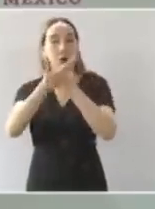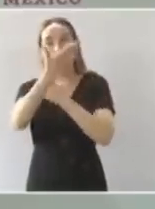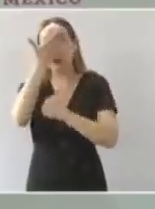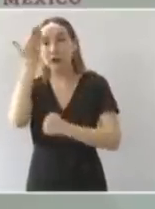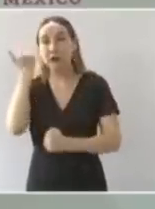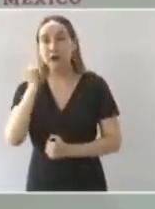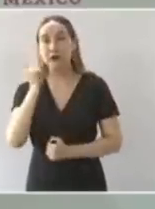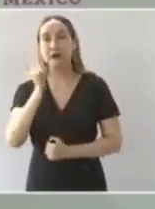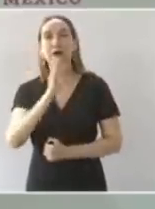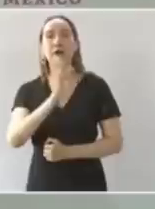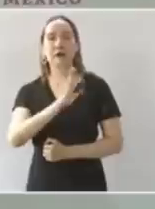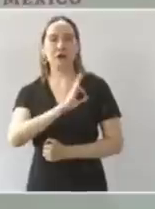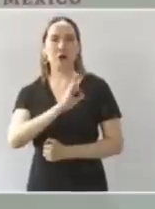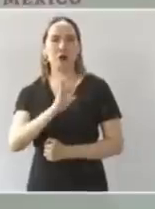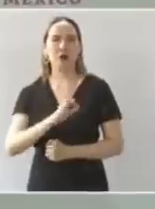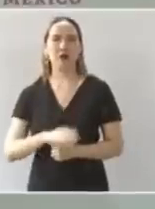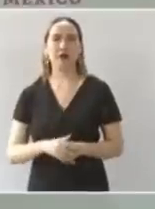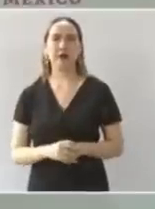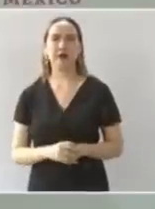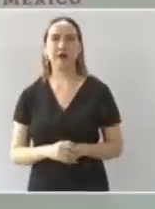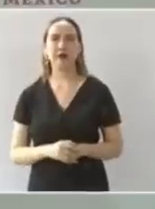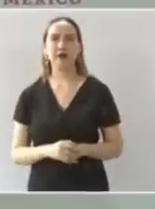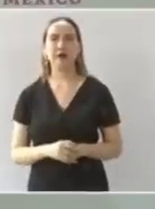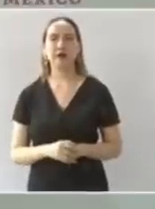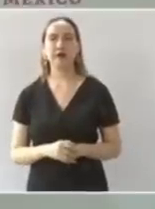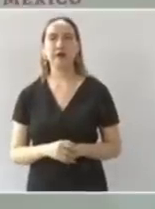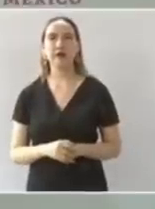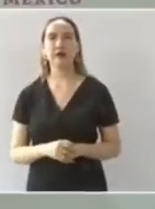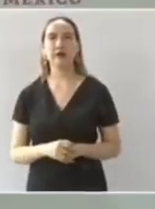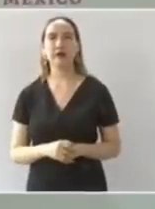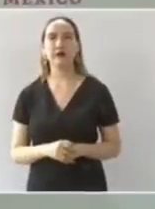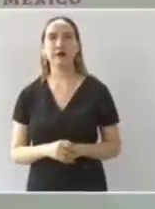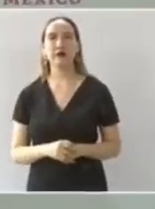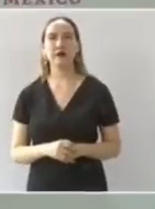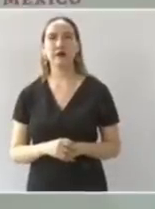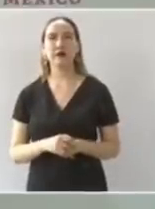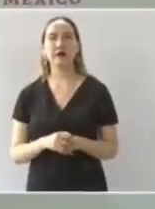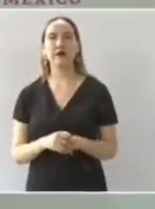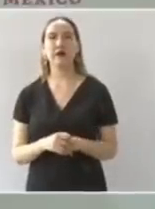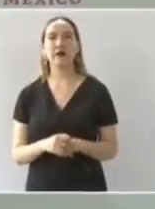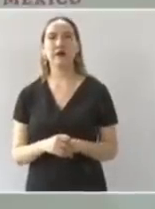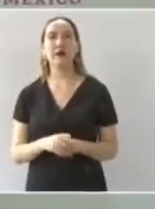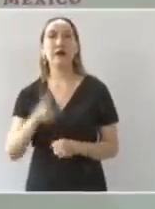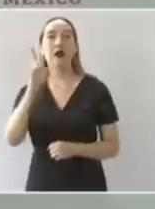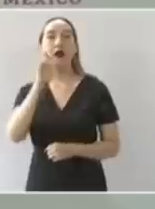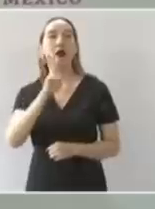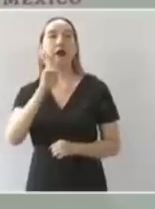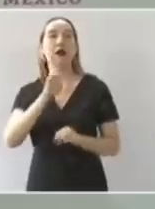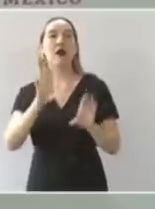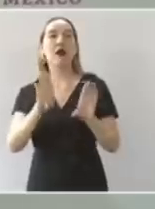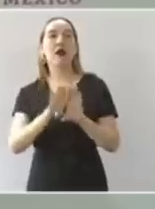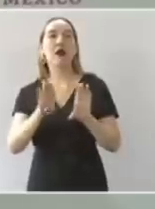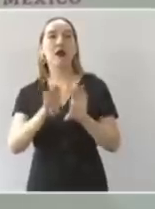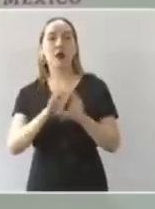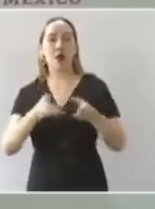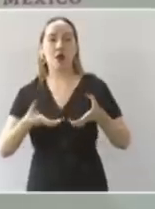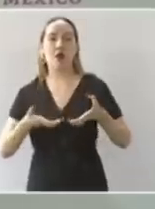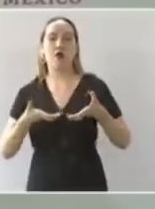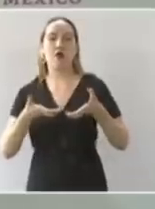para que se vea cómo podemos hacer un libramiento